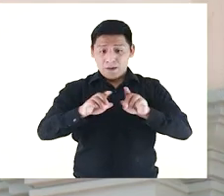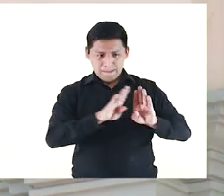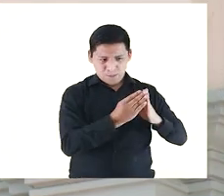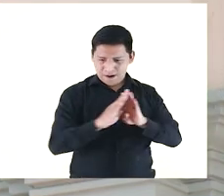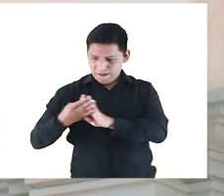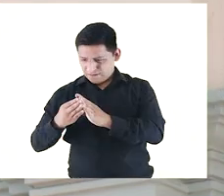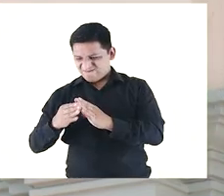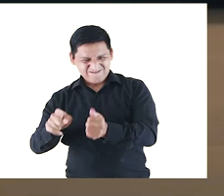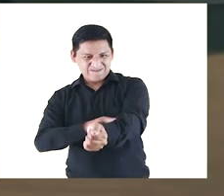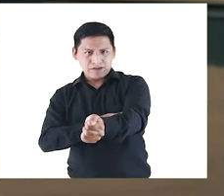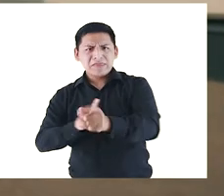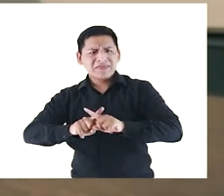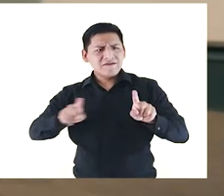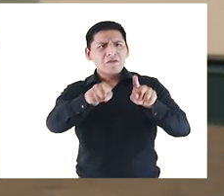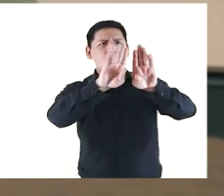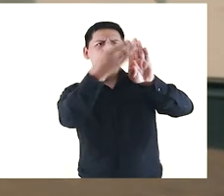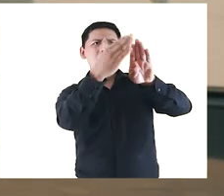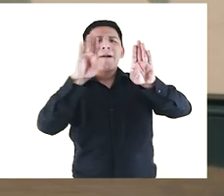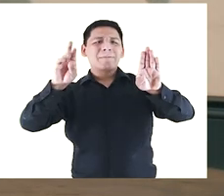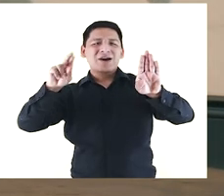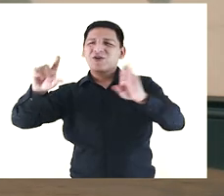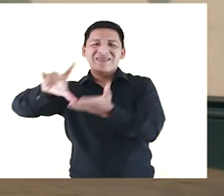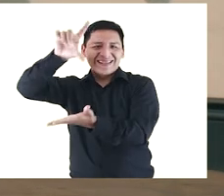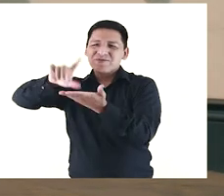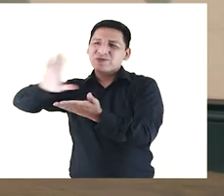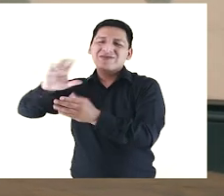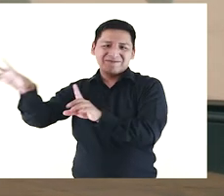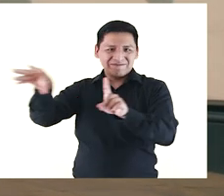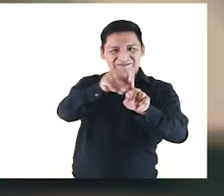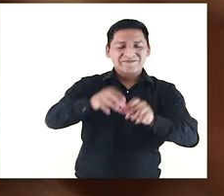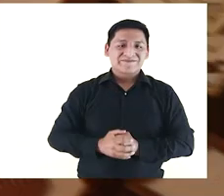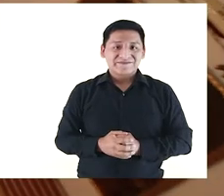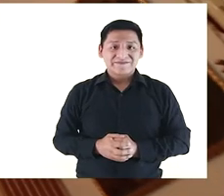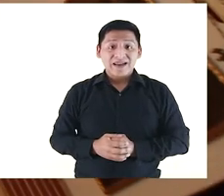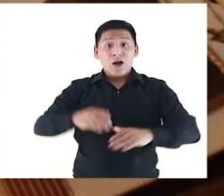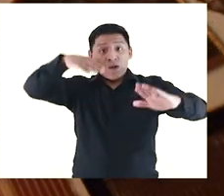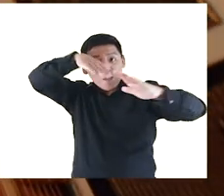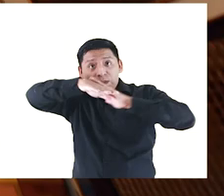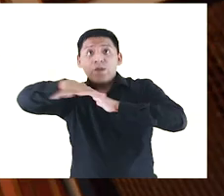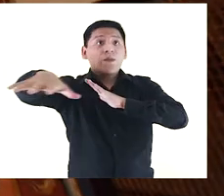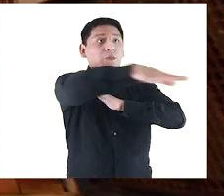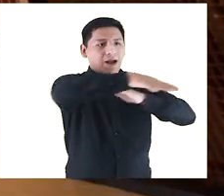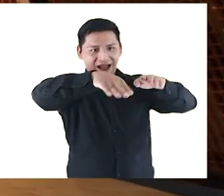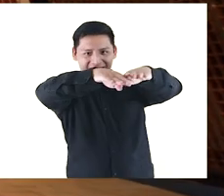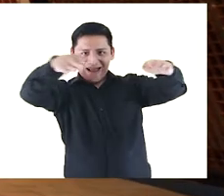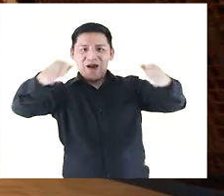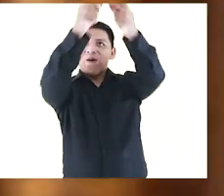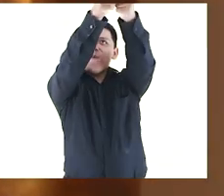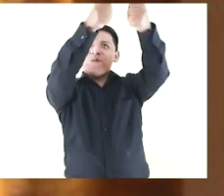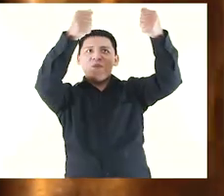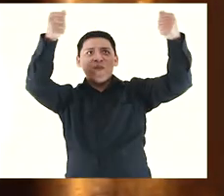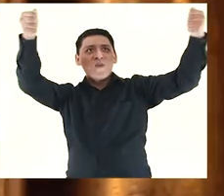las entradas eran por un costado. Esta portada es típica del barro colimeño con su volumetría. Por dentro está el hermoso y